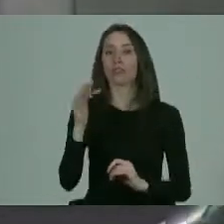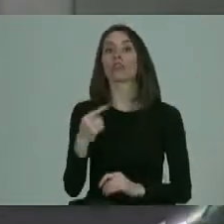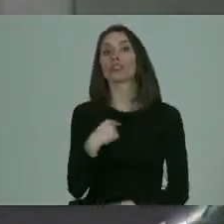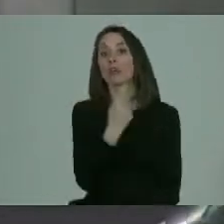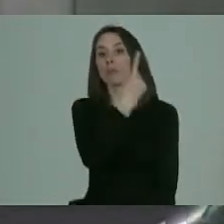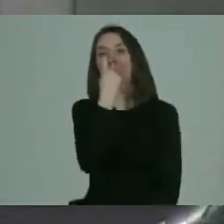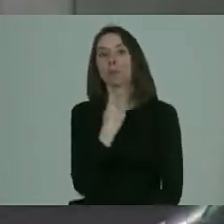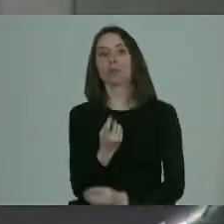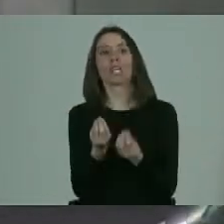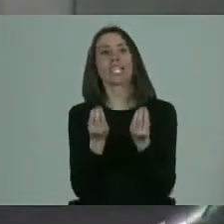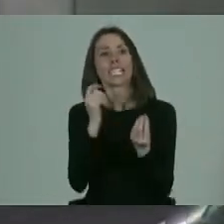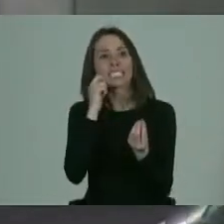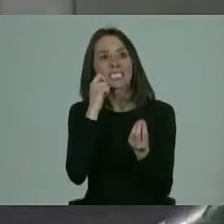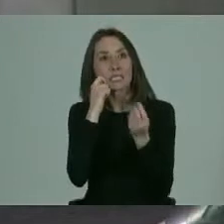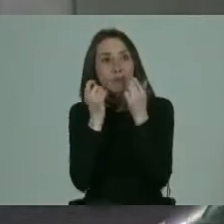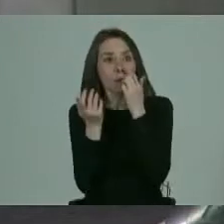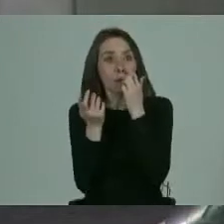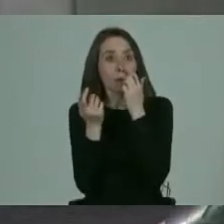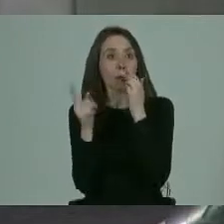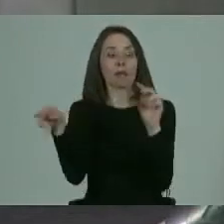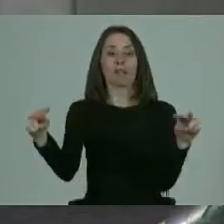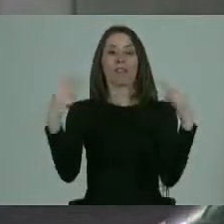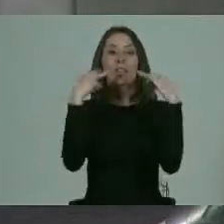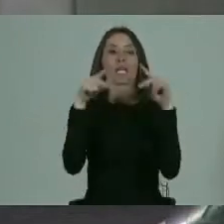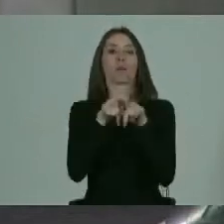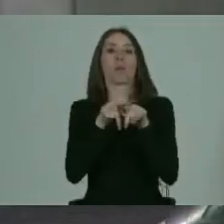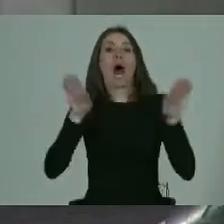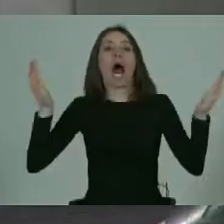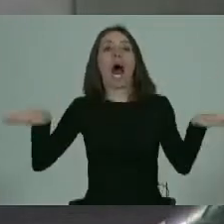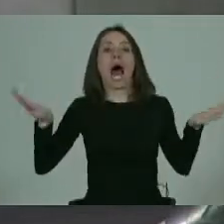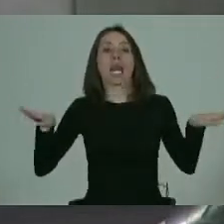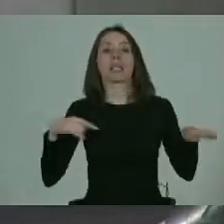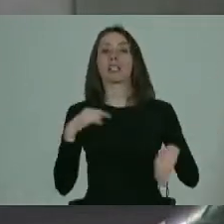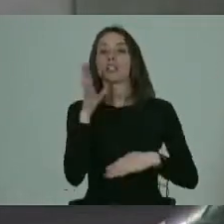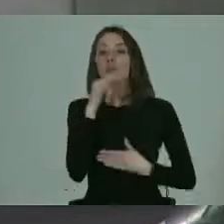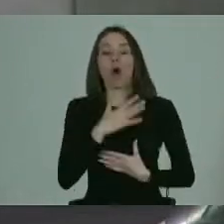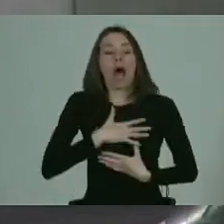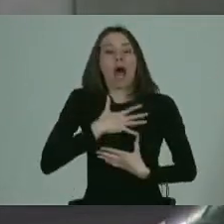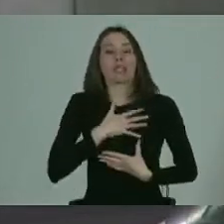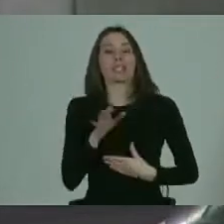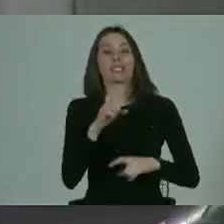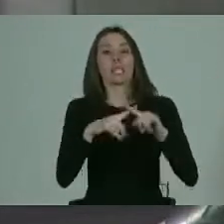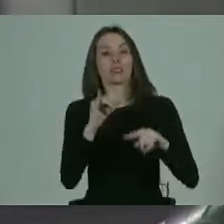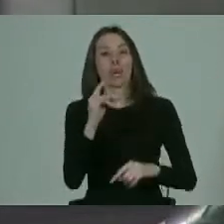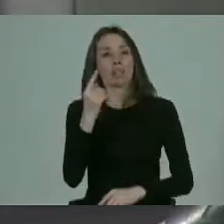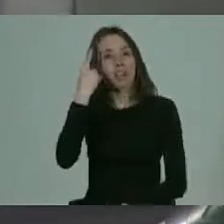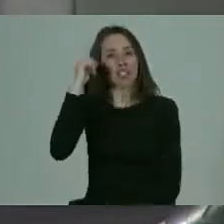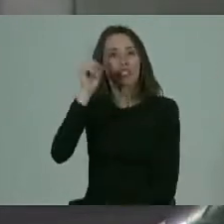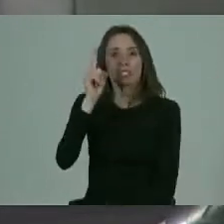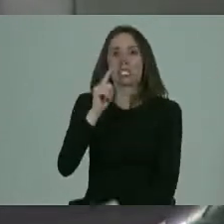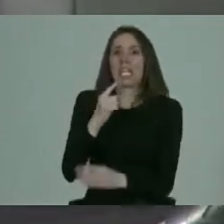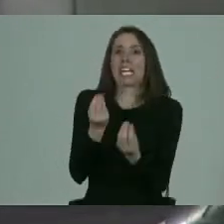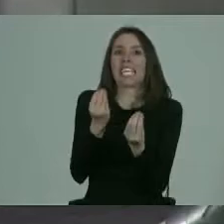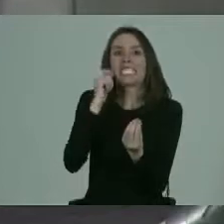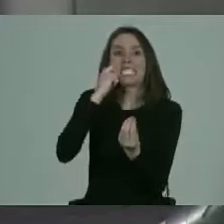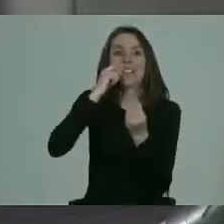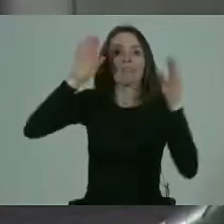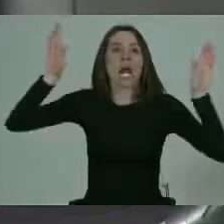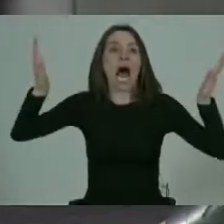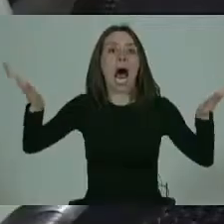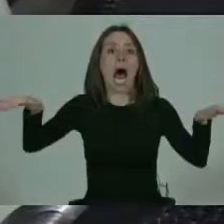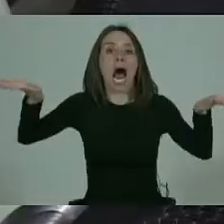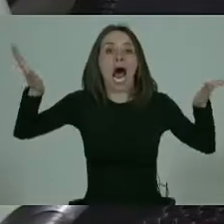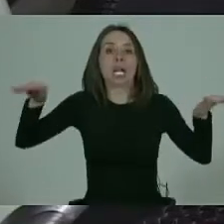muchas veces me he preguntado qué es. Porque nos miran como ángeles o ser asexuados. Yo digo, ni siquiera sé lo que es un ángel. Por favor, explíquenmelo, porque